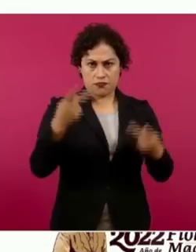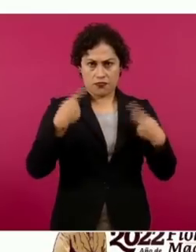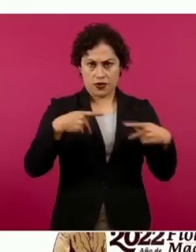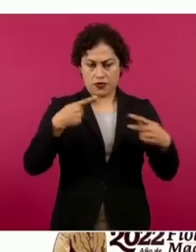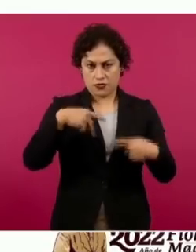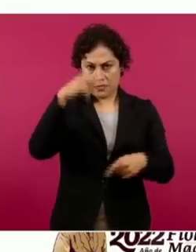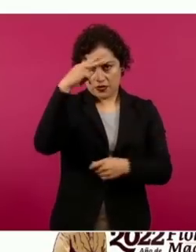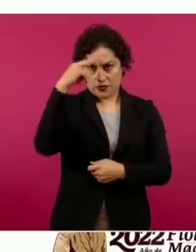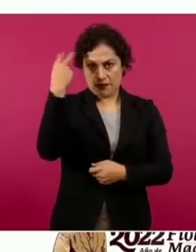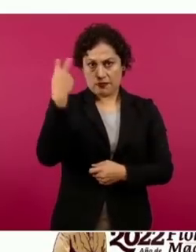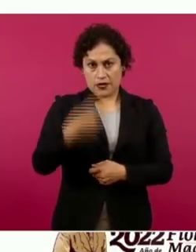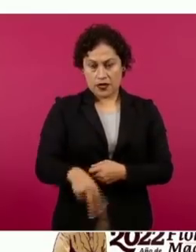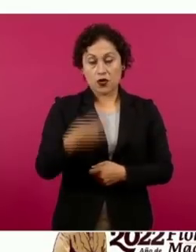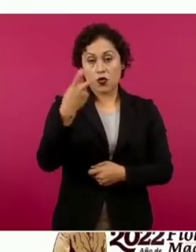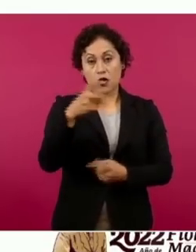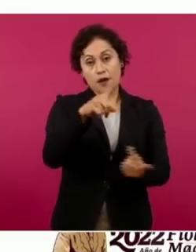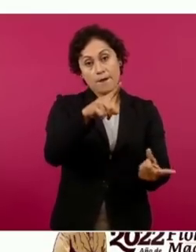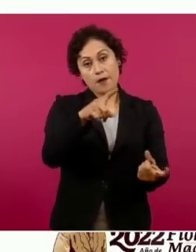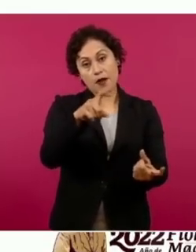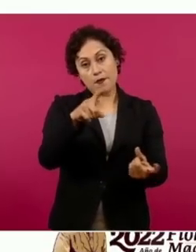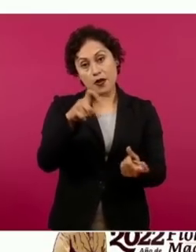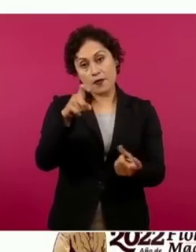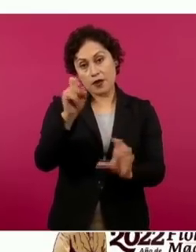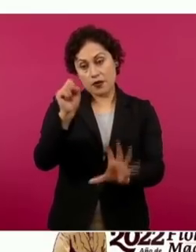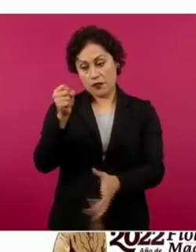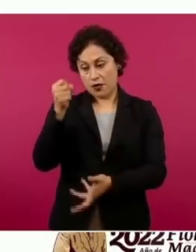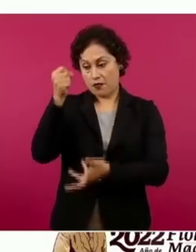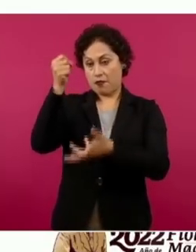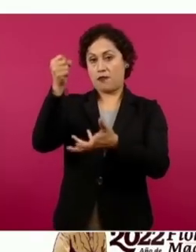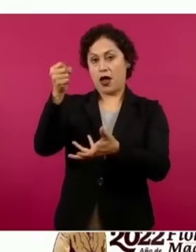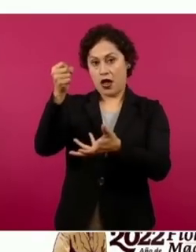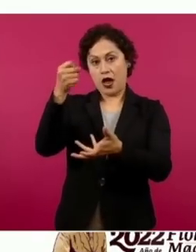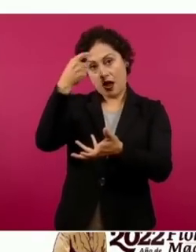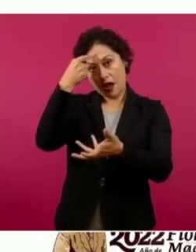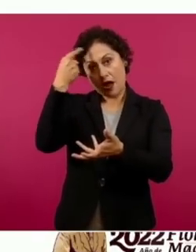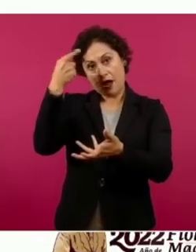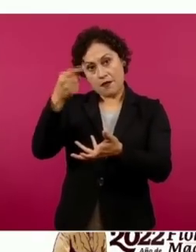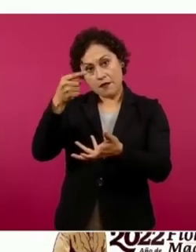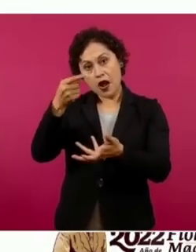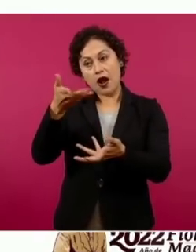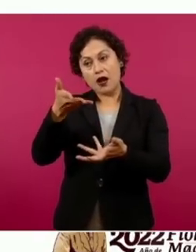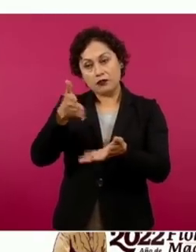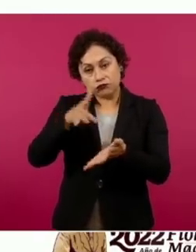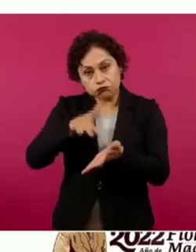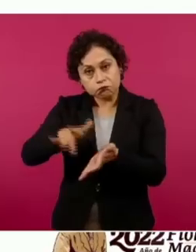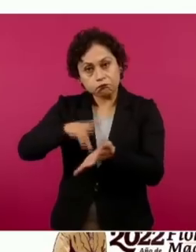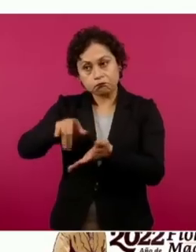con esto es que financiamos el desarrollo, con esto ayudamos a los pobres.